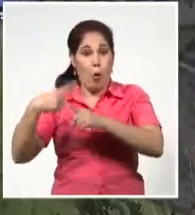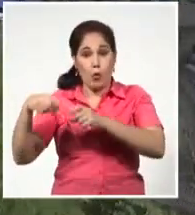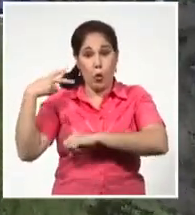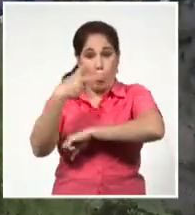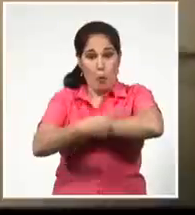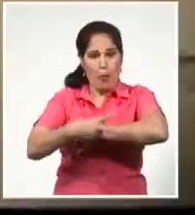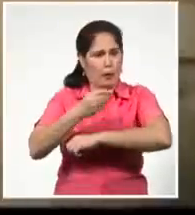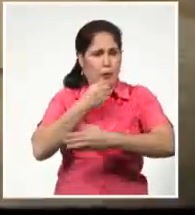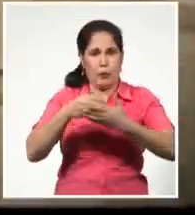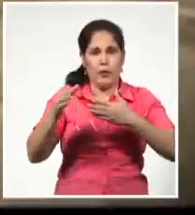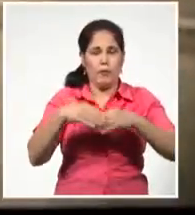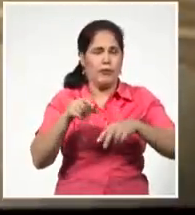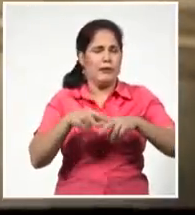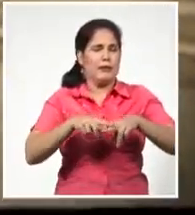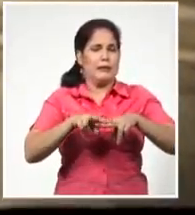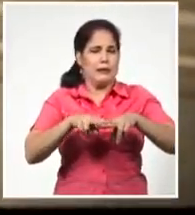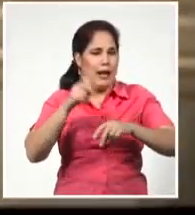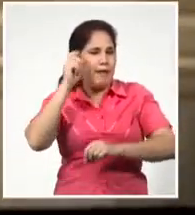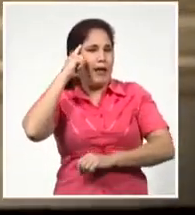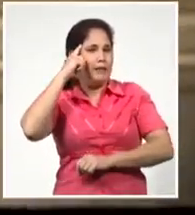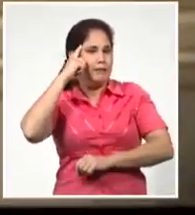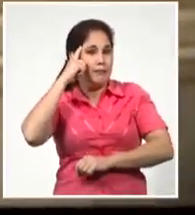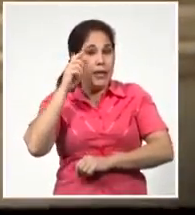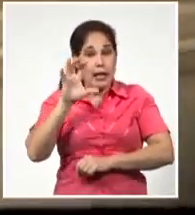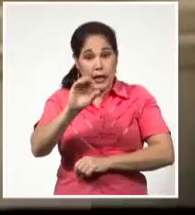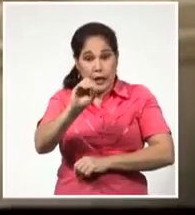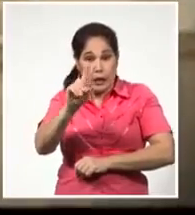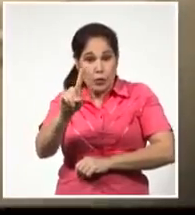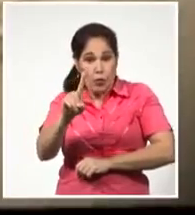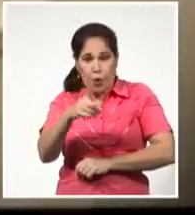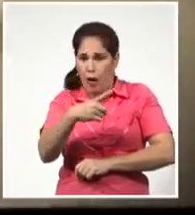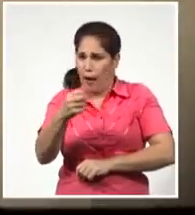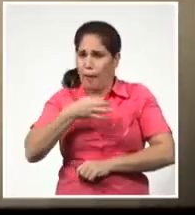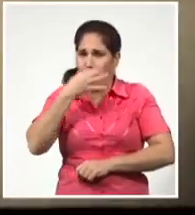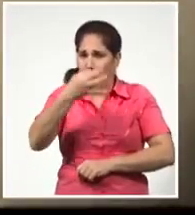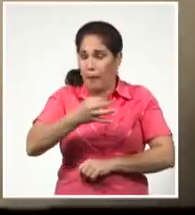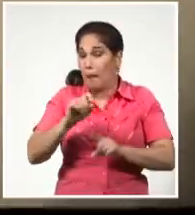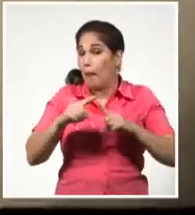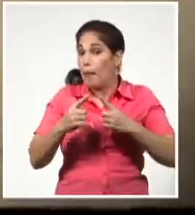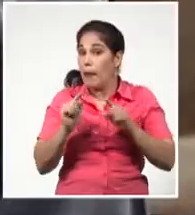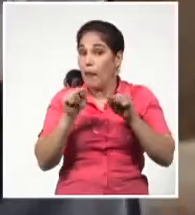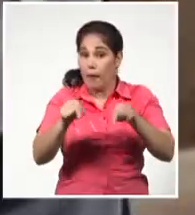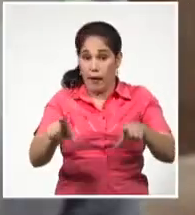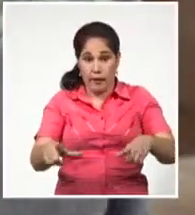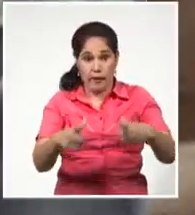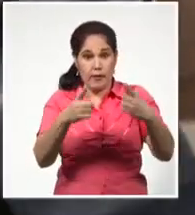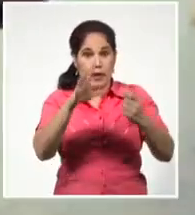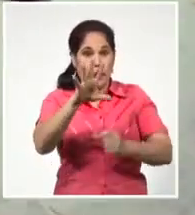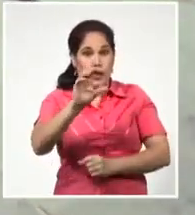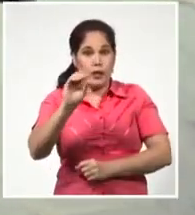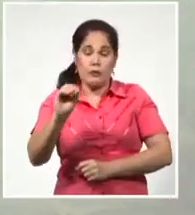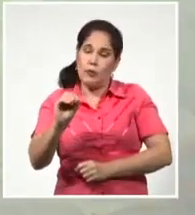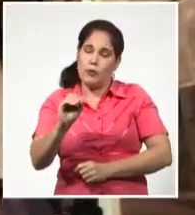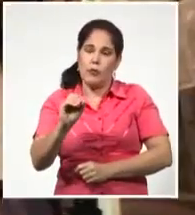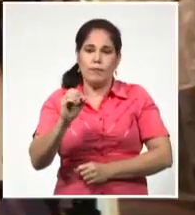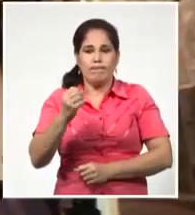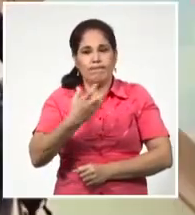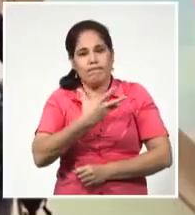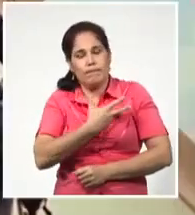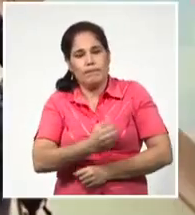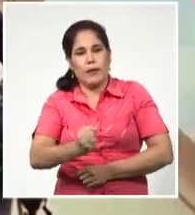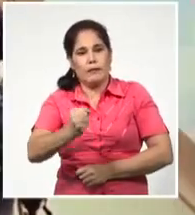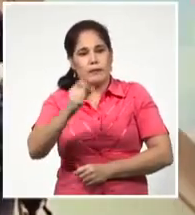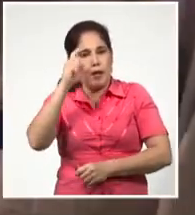otras provincias. 501 se dice pronto. Sin embargo, en este aniversario no estará con nosotros quien de manera